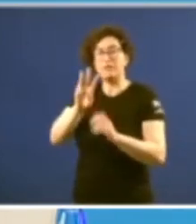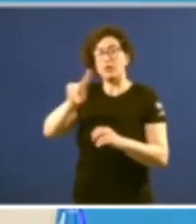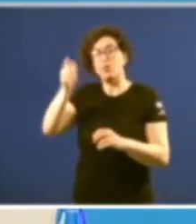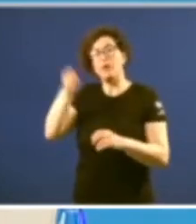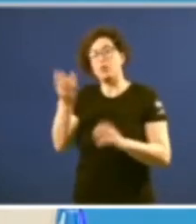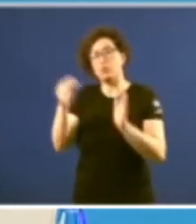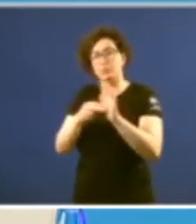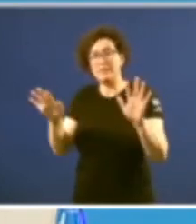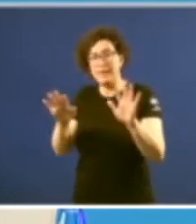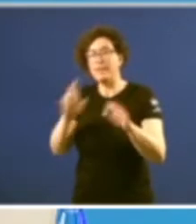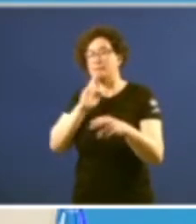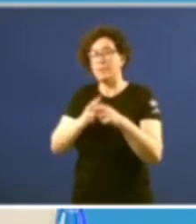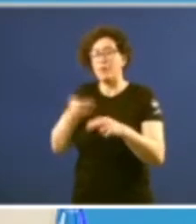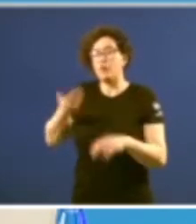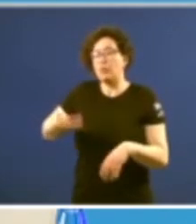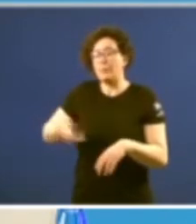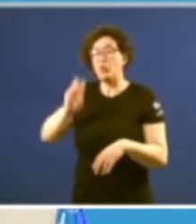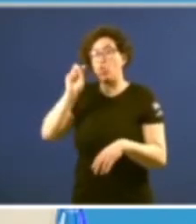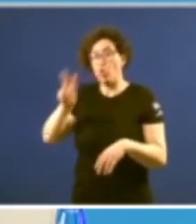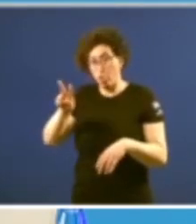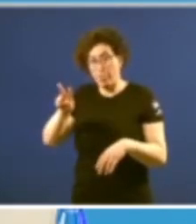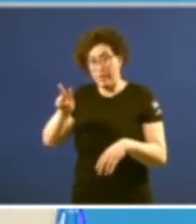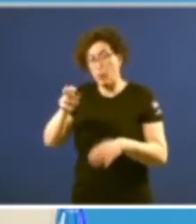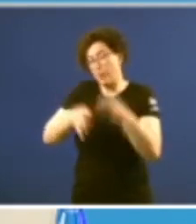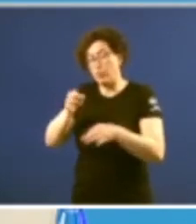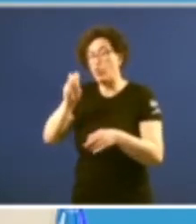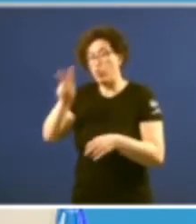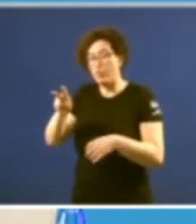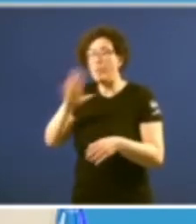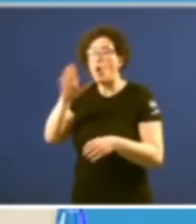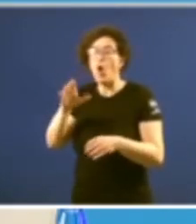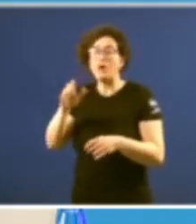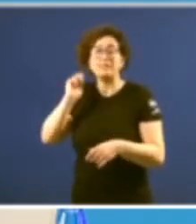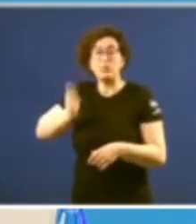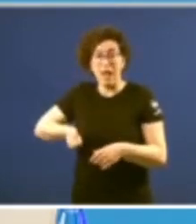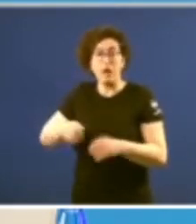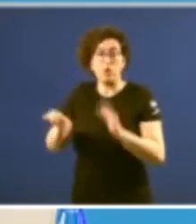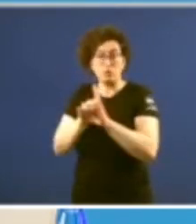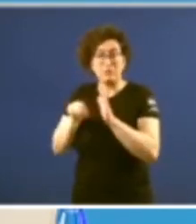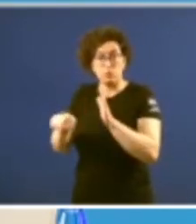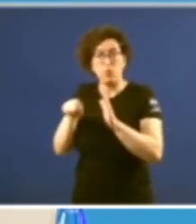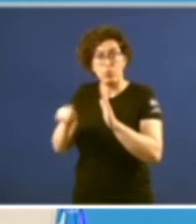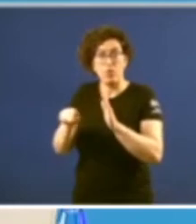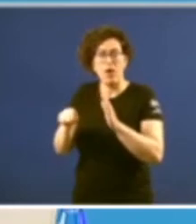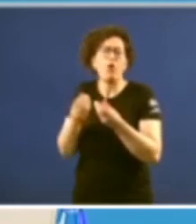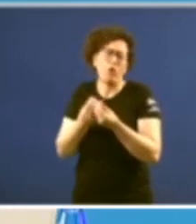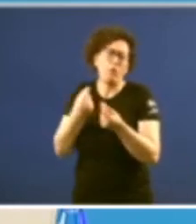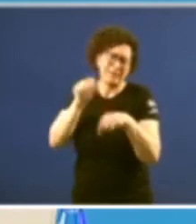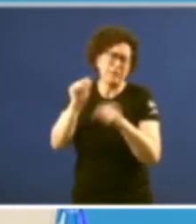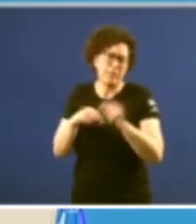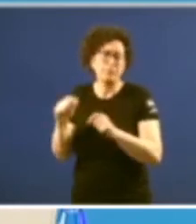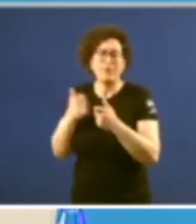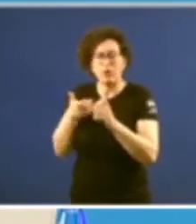concretamente al fundamento jurídico 12 en el cual el tribunal constitucional bueno con muchos matices clarifica